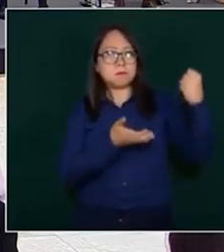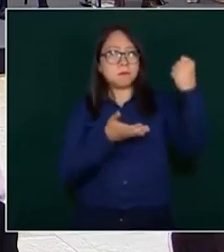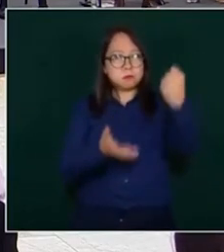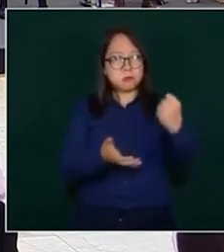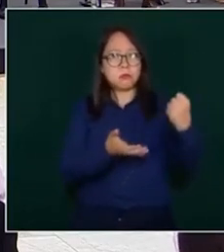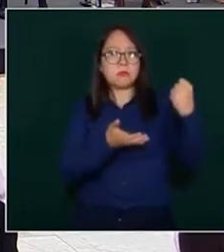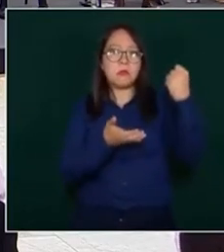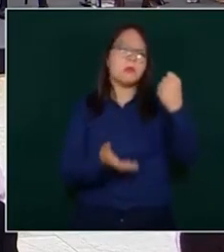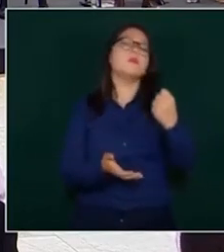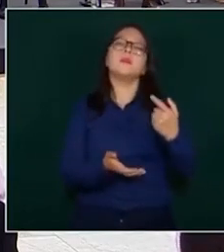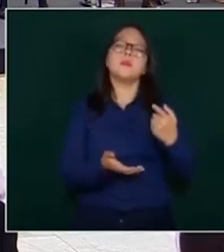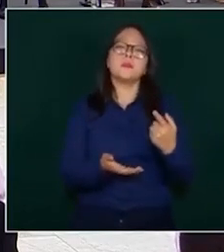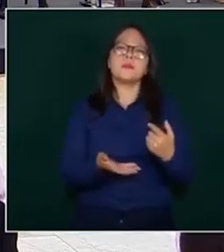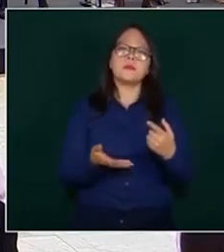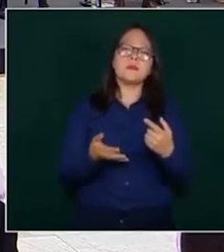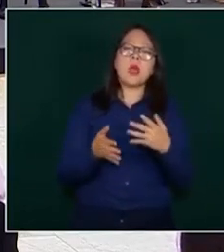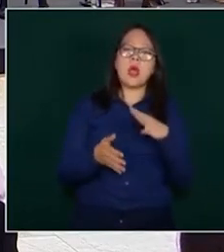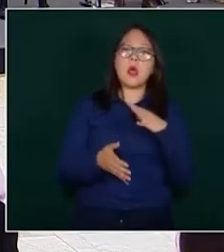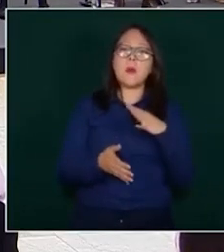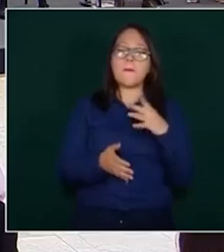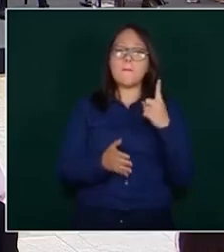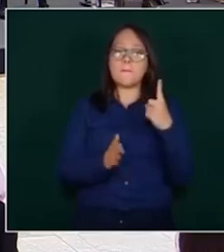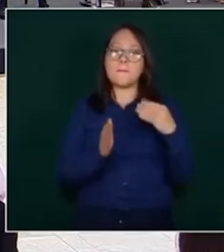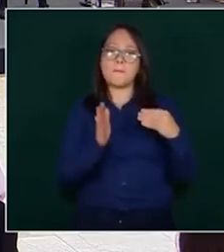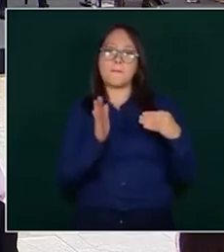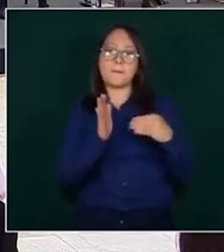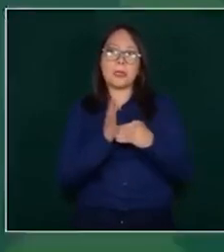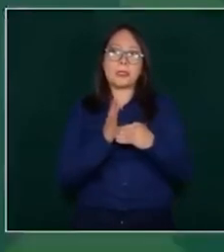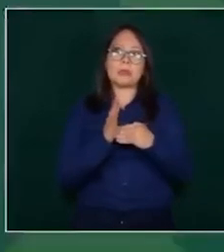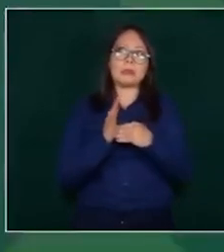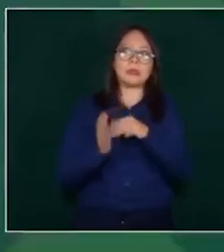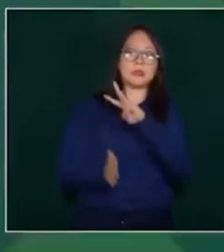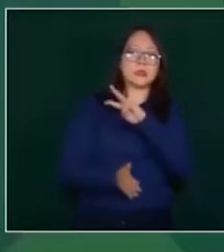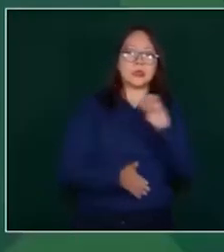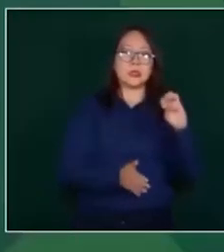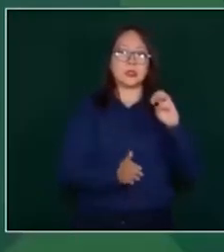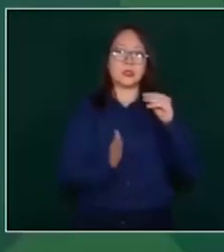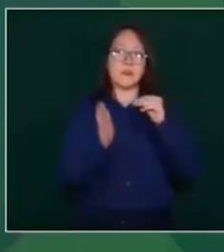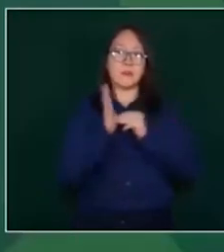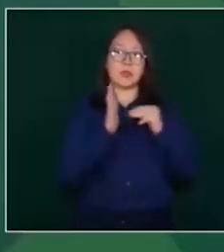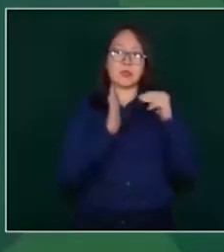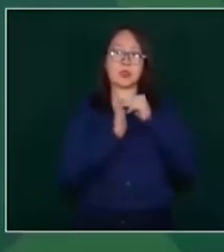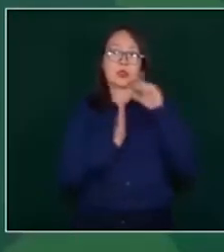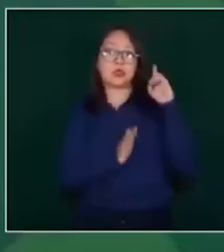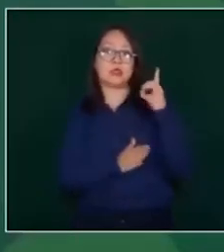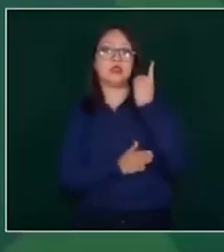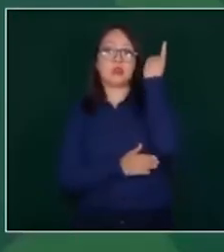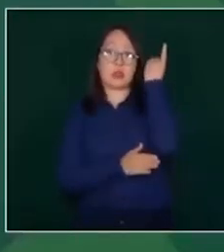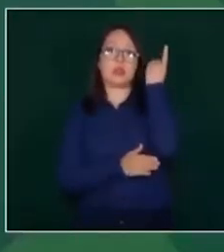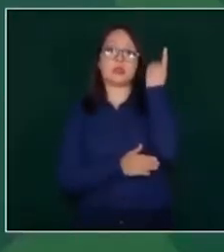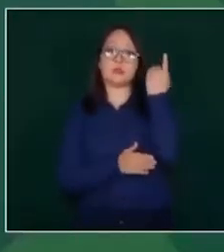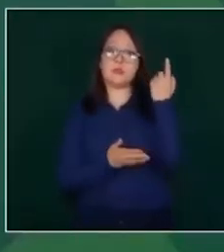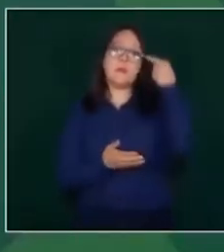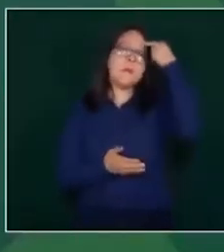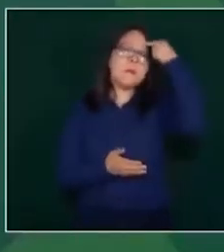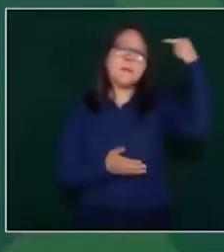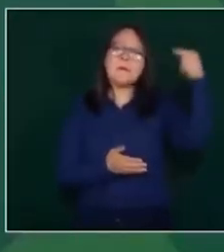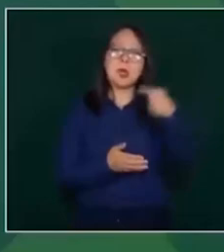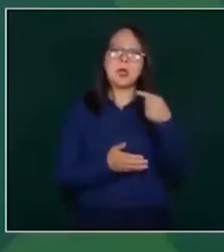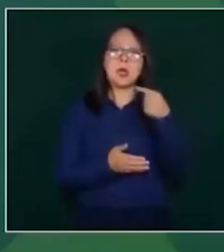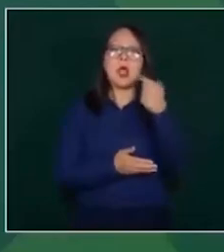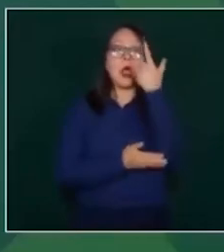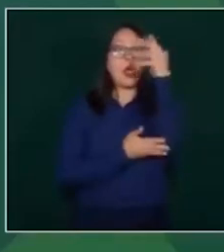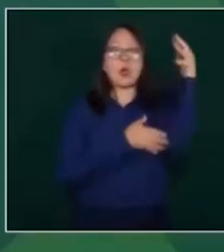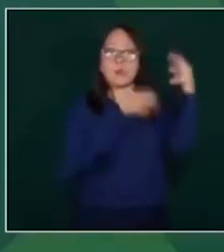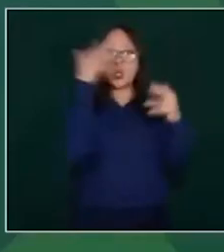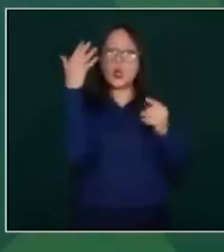300 millones de dólares en la reforestación.